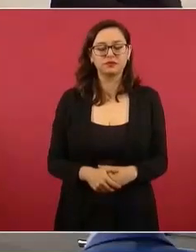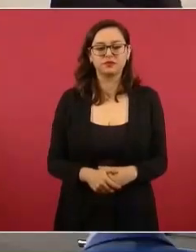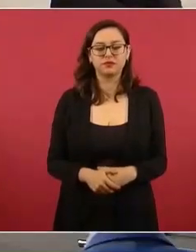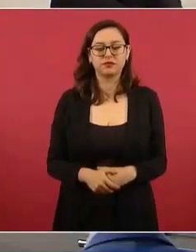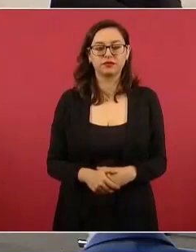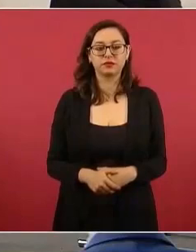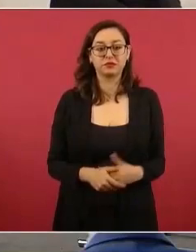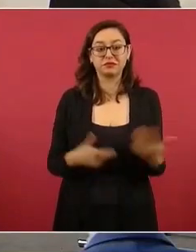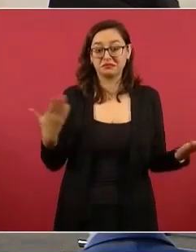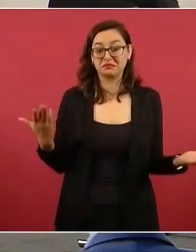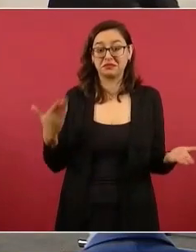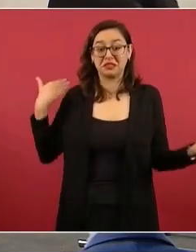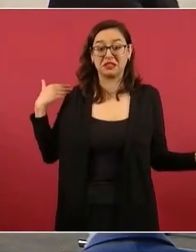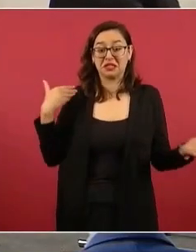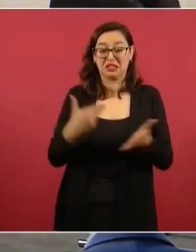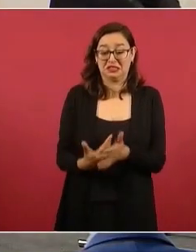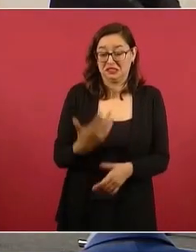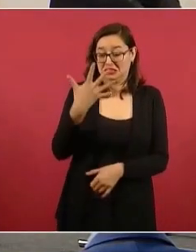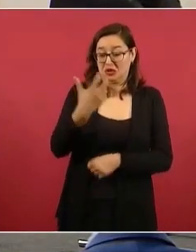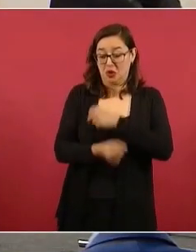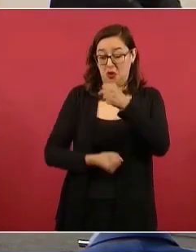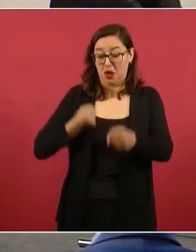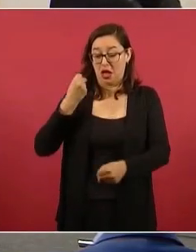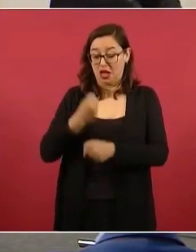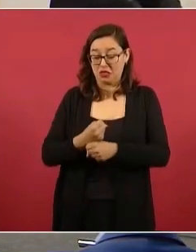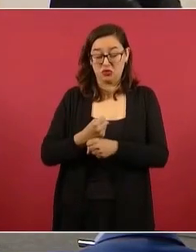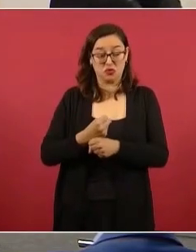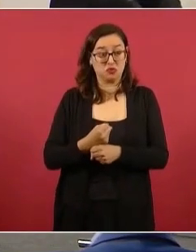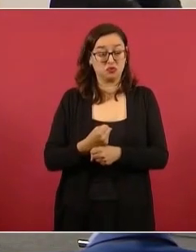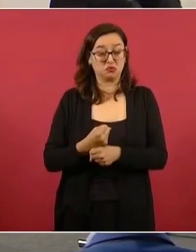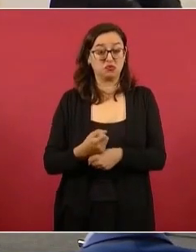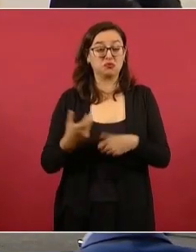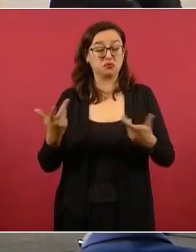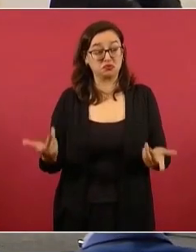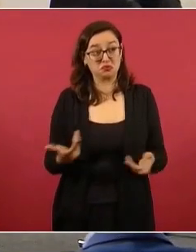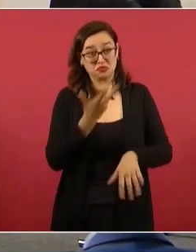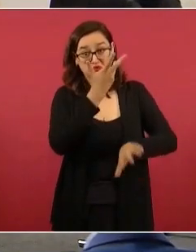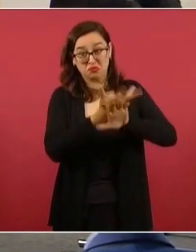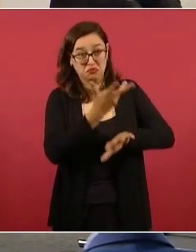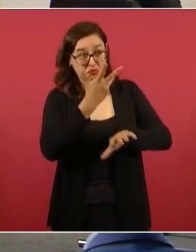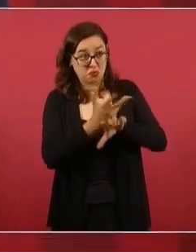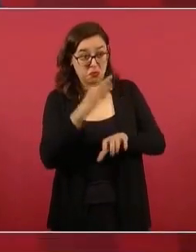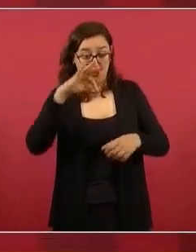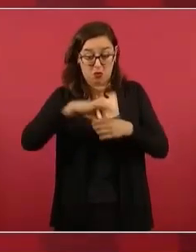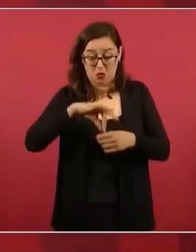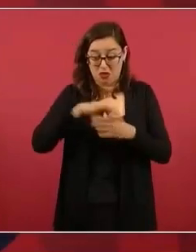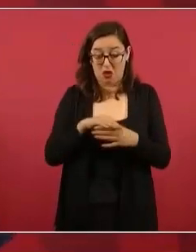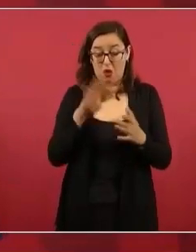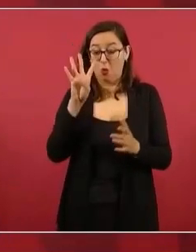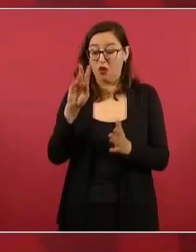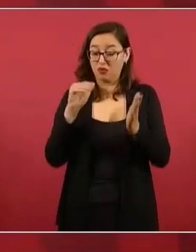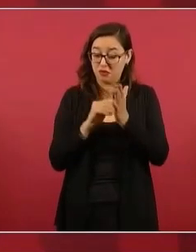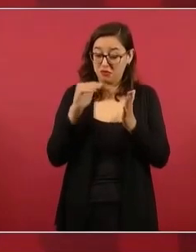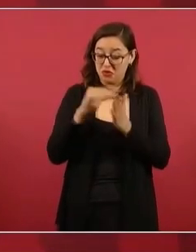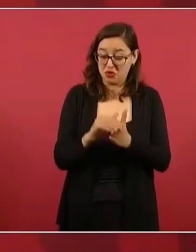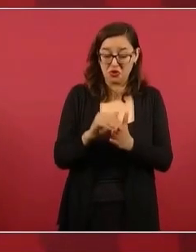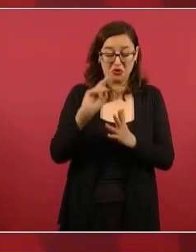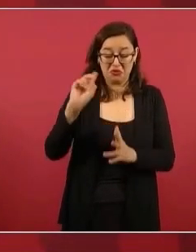Cinco años y no han podido los legisladores estadounidenses autorizar cuatro mil millones